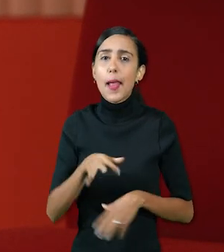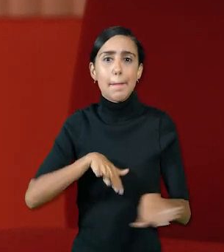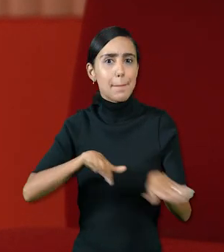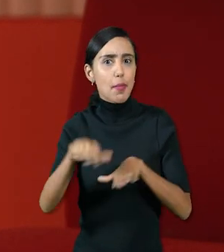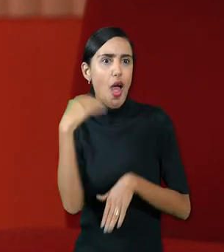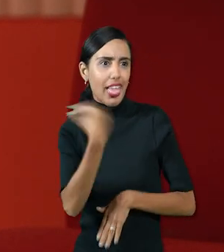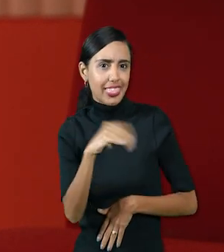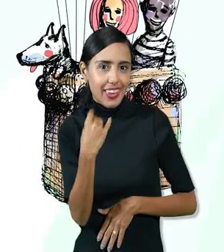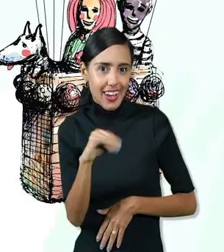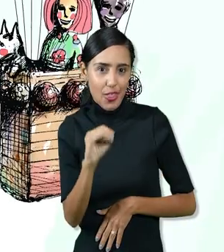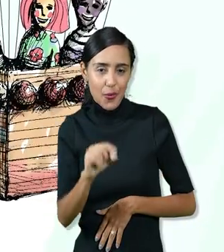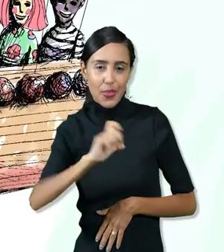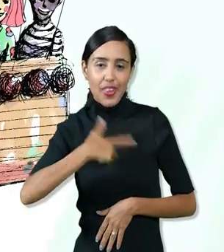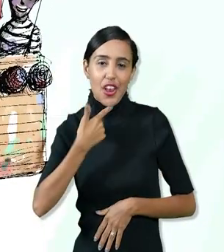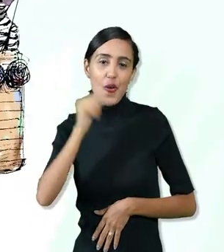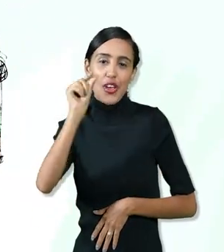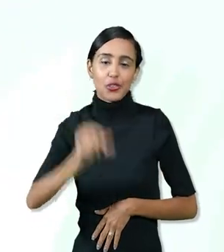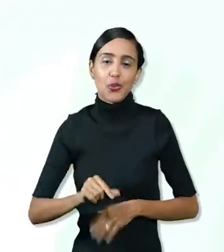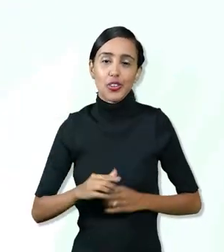entrenador de los actores